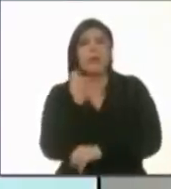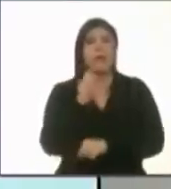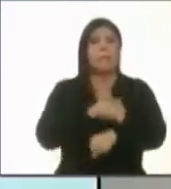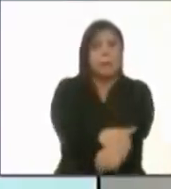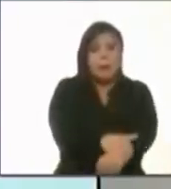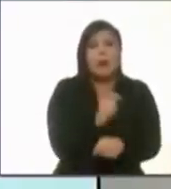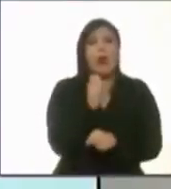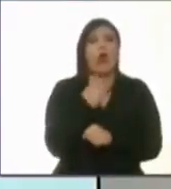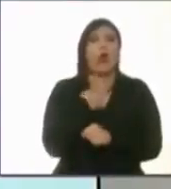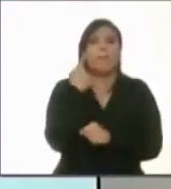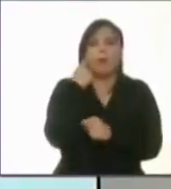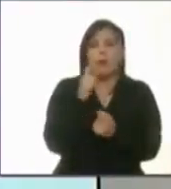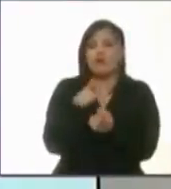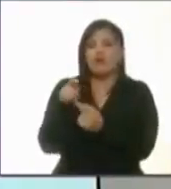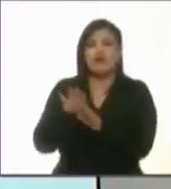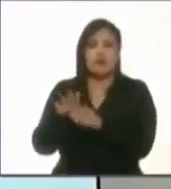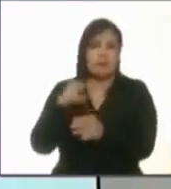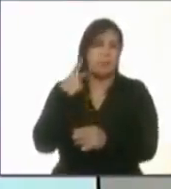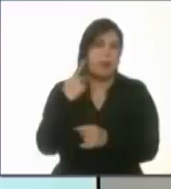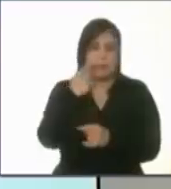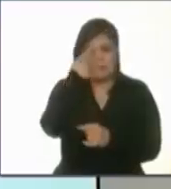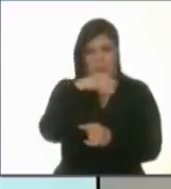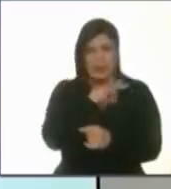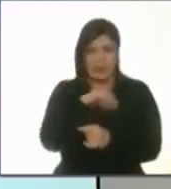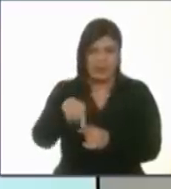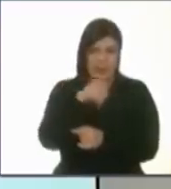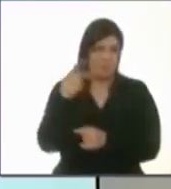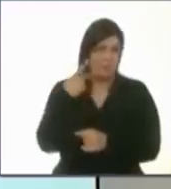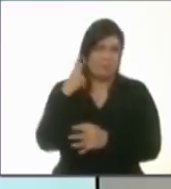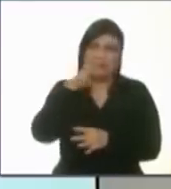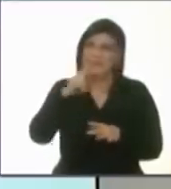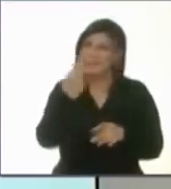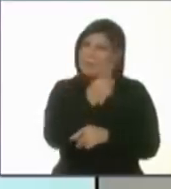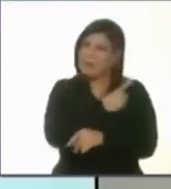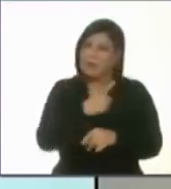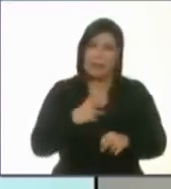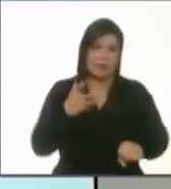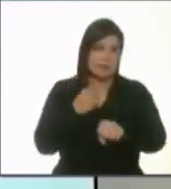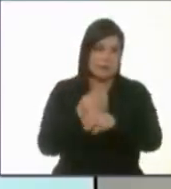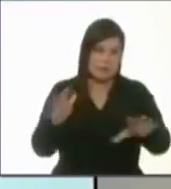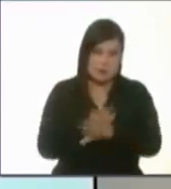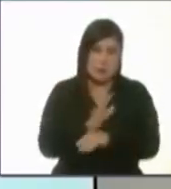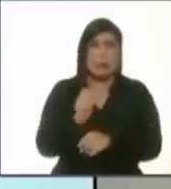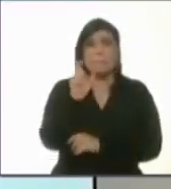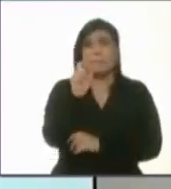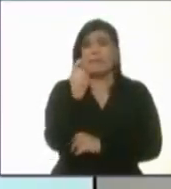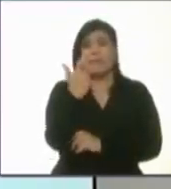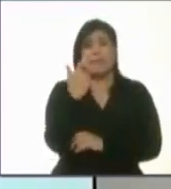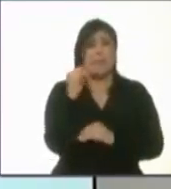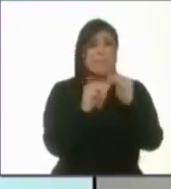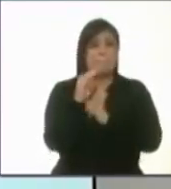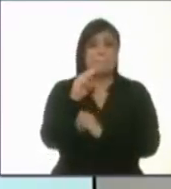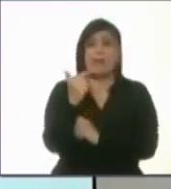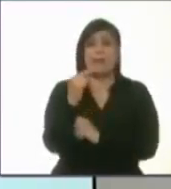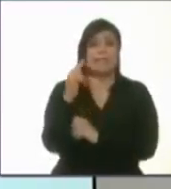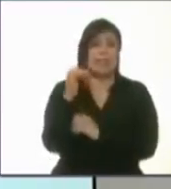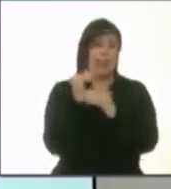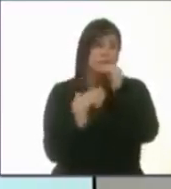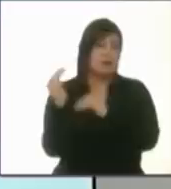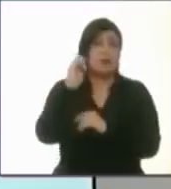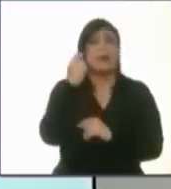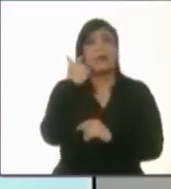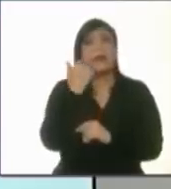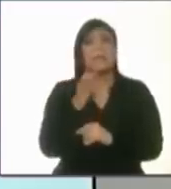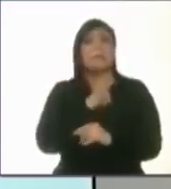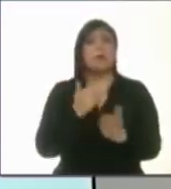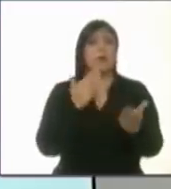cuotas políticas de los partidos. Hay que cambiar ese sistema. 27 magistrados quieren proponer en el sistema